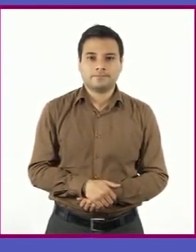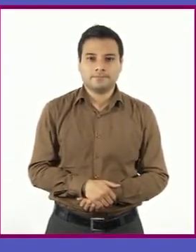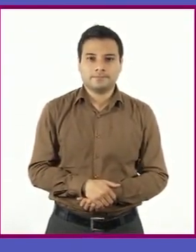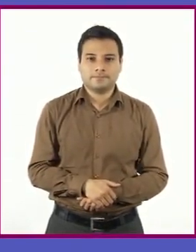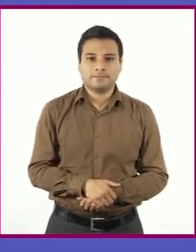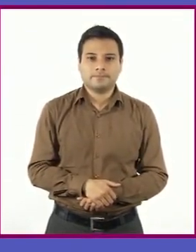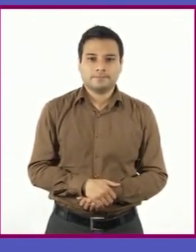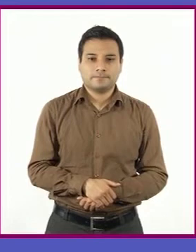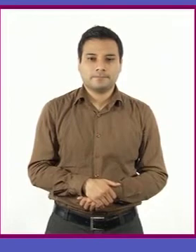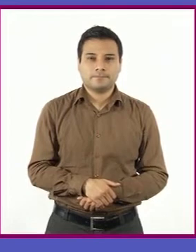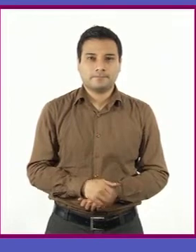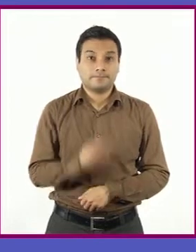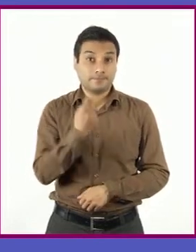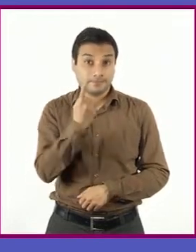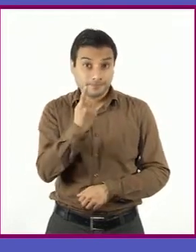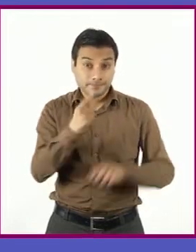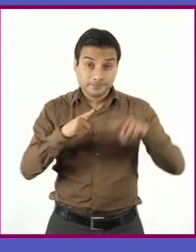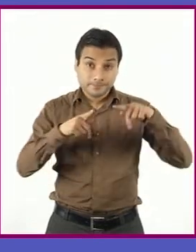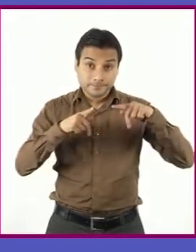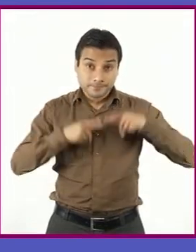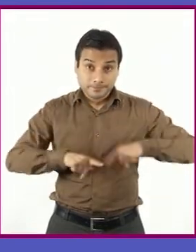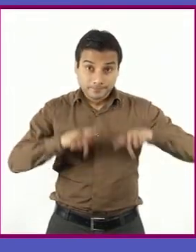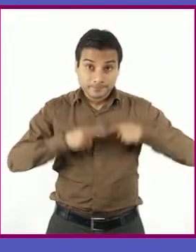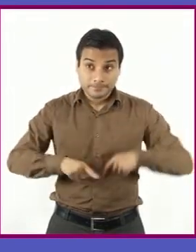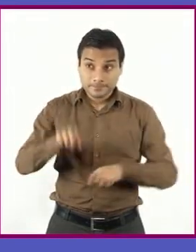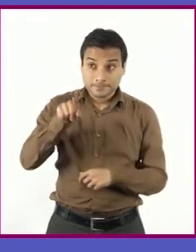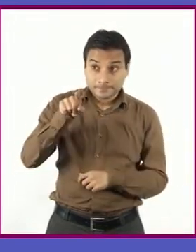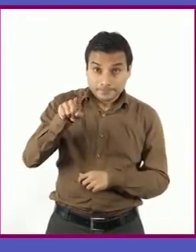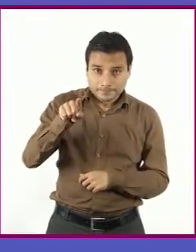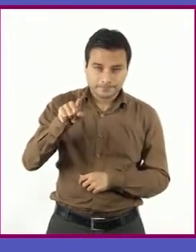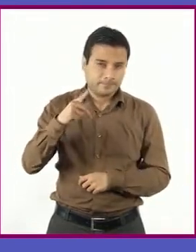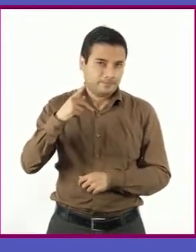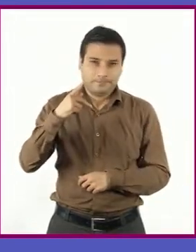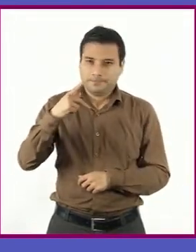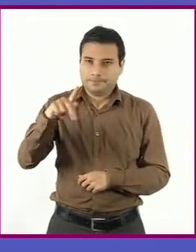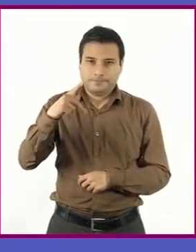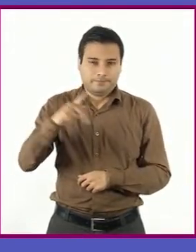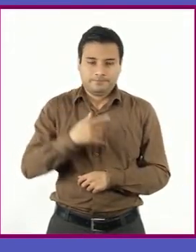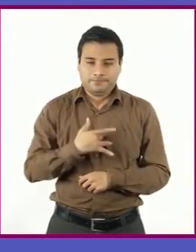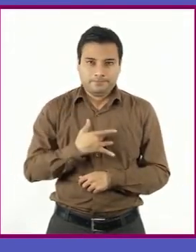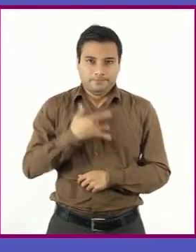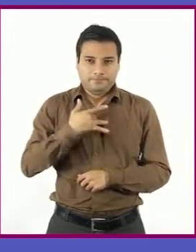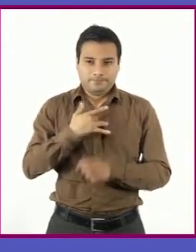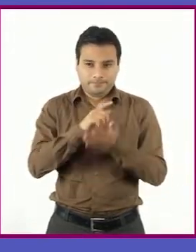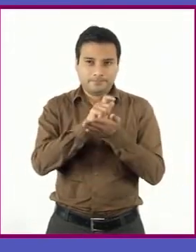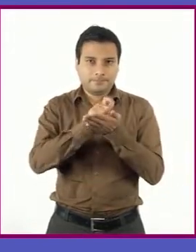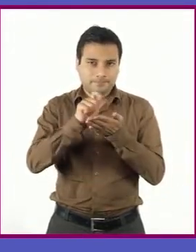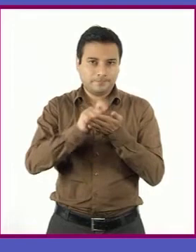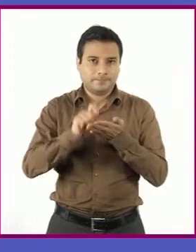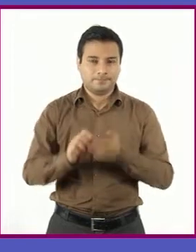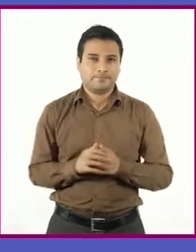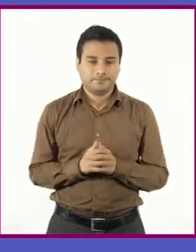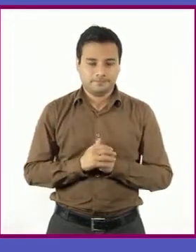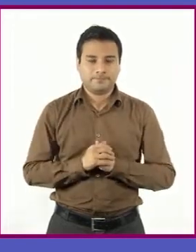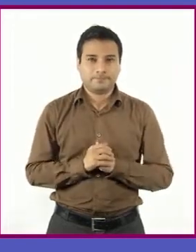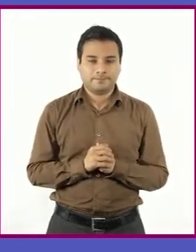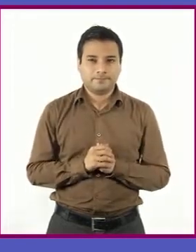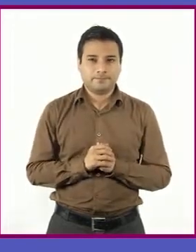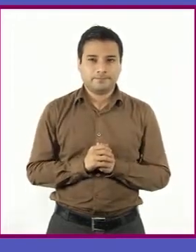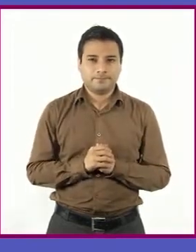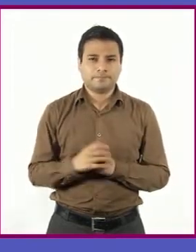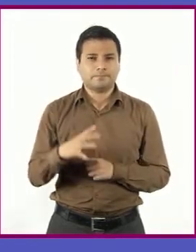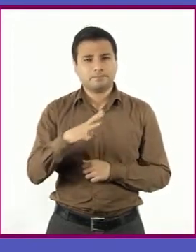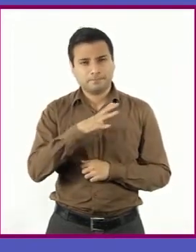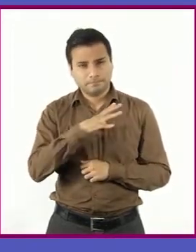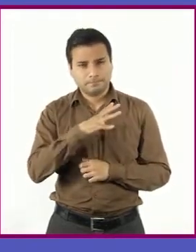Es la vida de una persona narrada por ella misma. Por eso, generalmente se escribe en primera persona. Existen